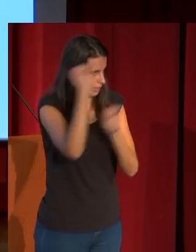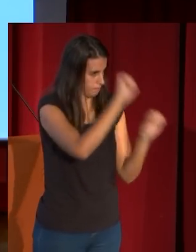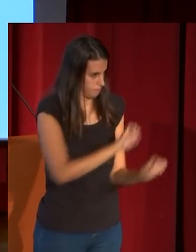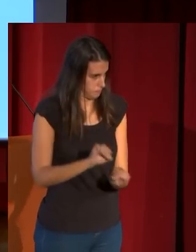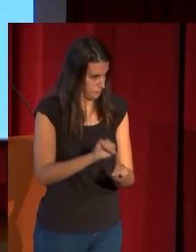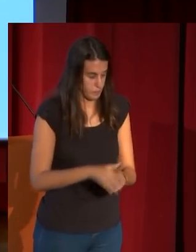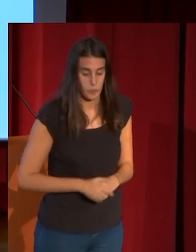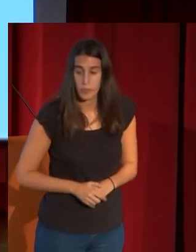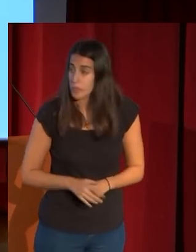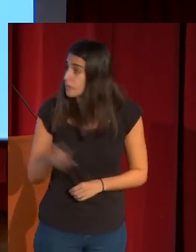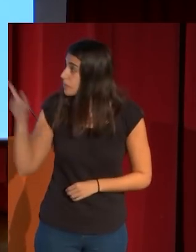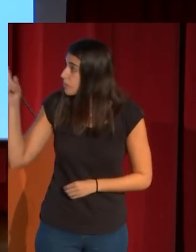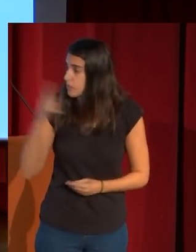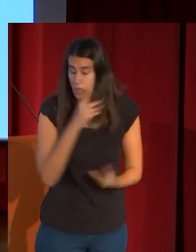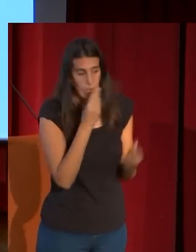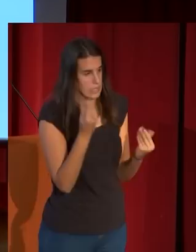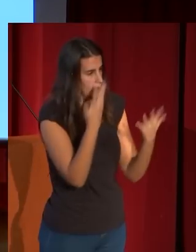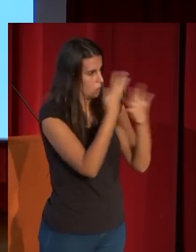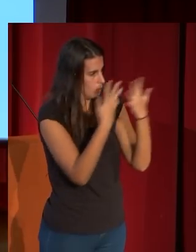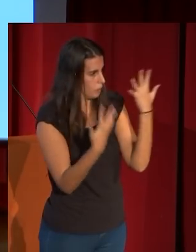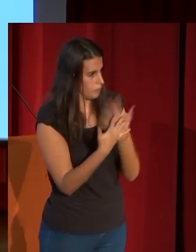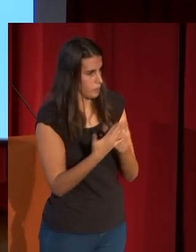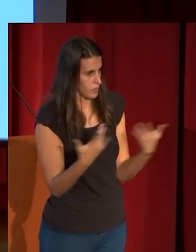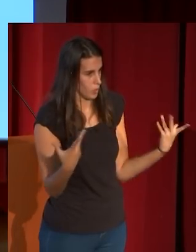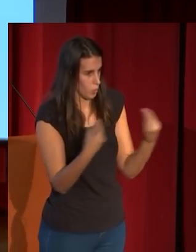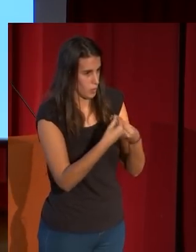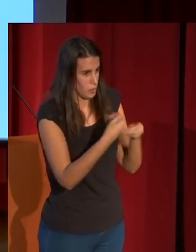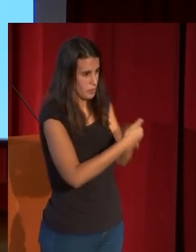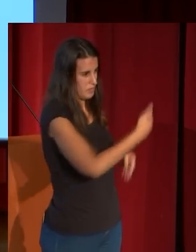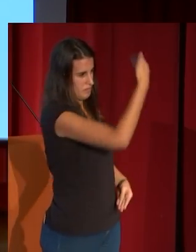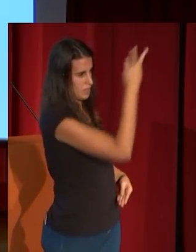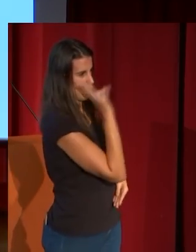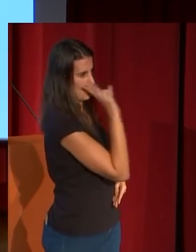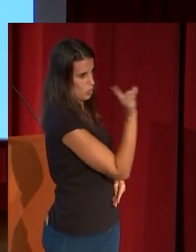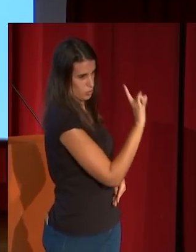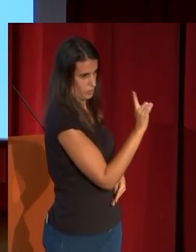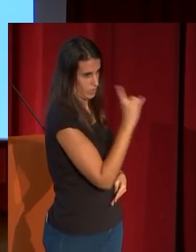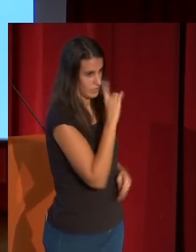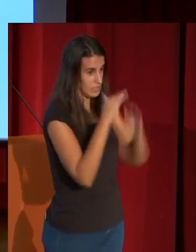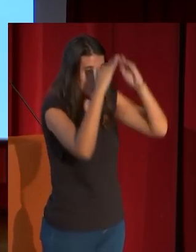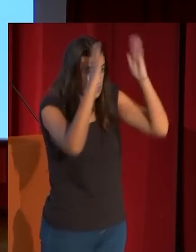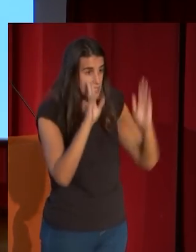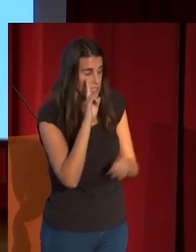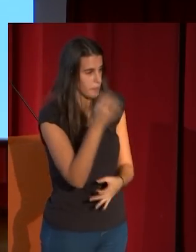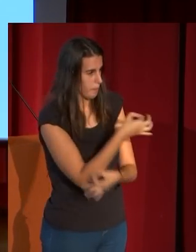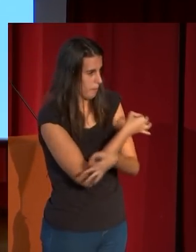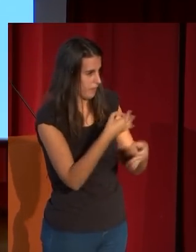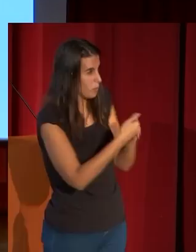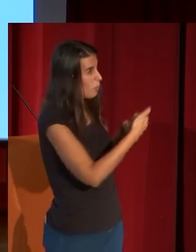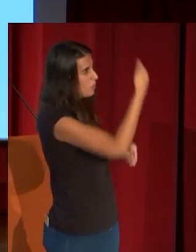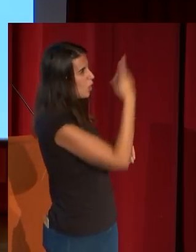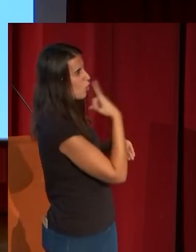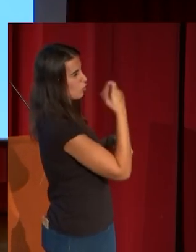una sensación de unidad y de compacidad mucho mayor que la dispersión a la que la visión vertical de frente